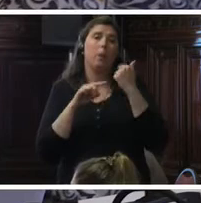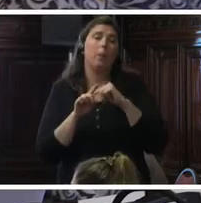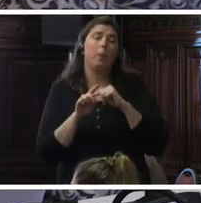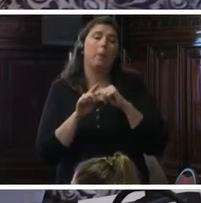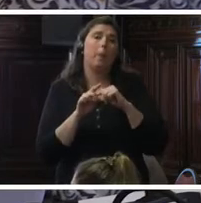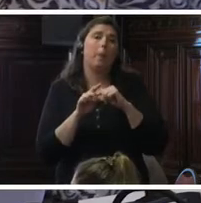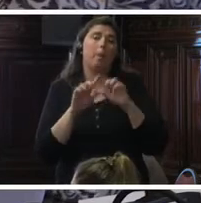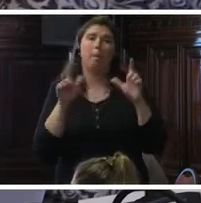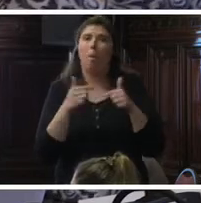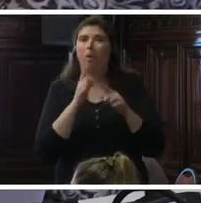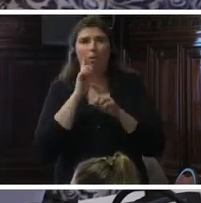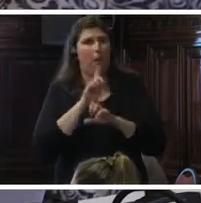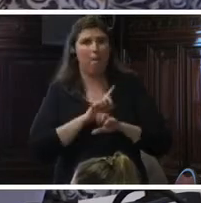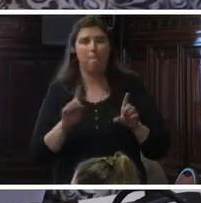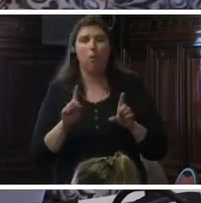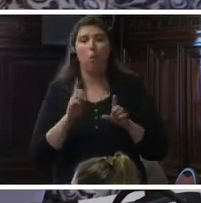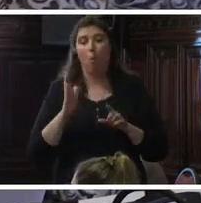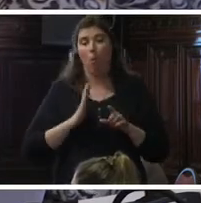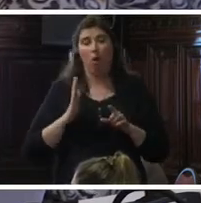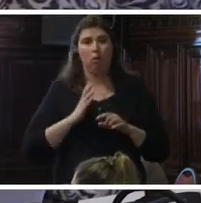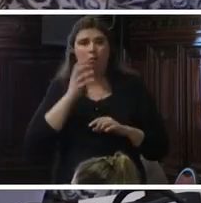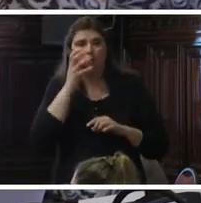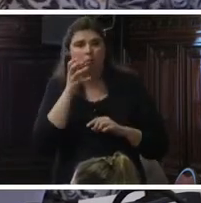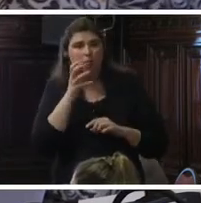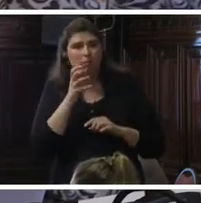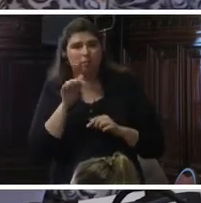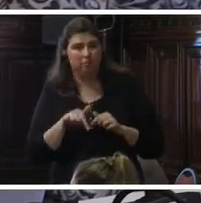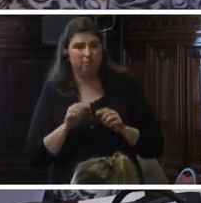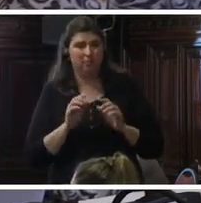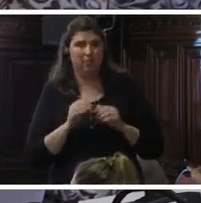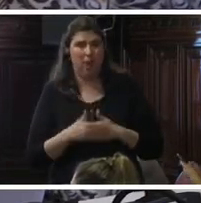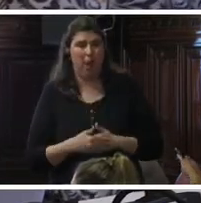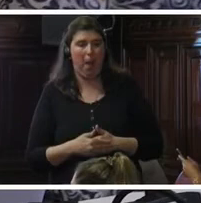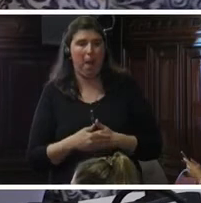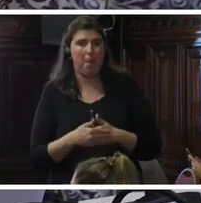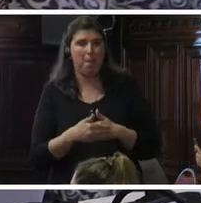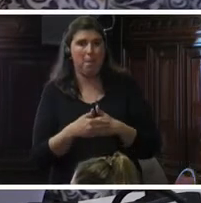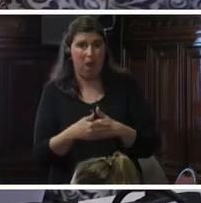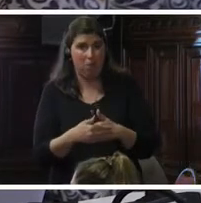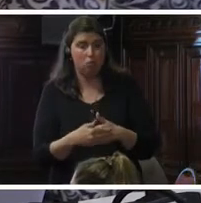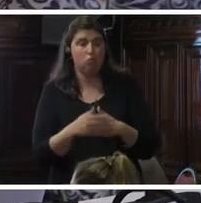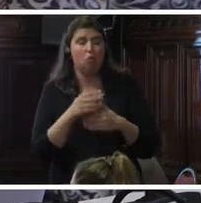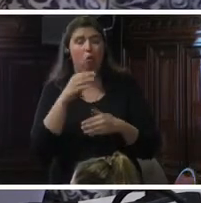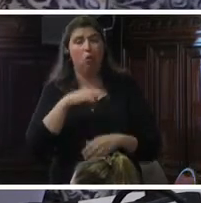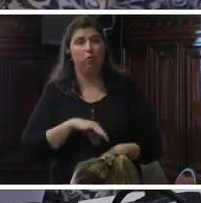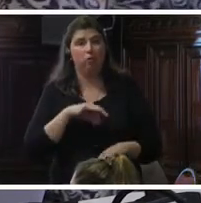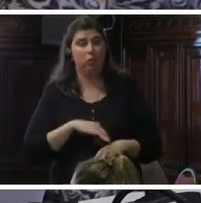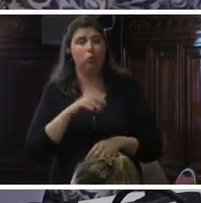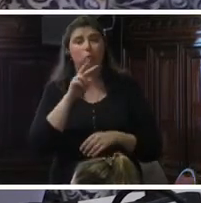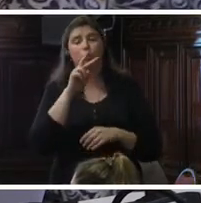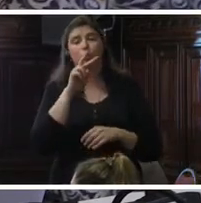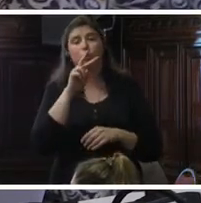que posibilite que las mujeres que se encuentren en riesgo de contraer un embarazo expuestos al virus del Zika pueden